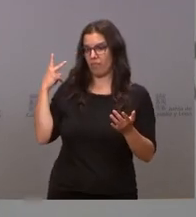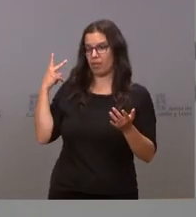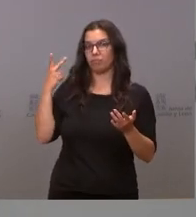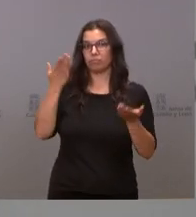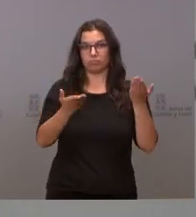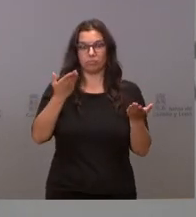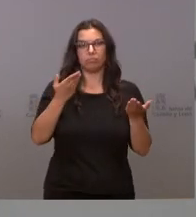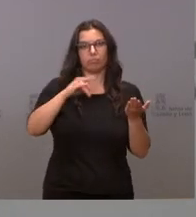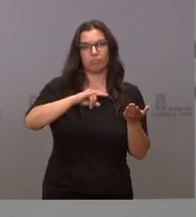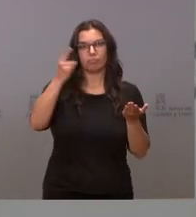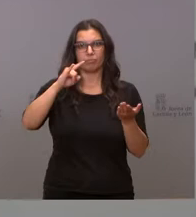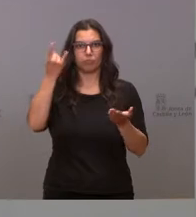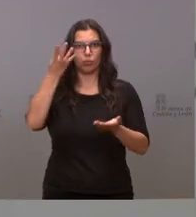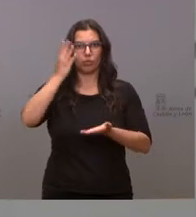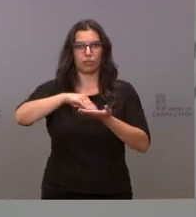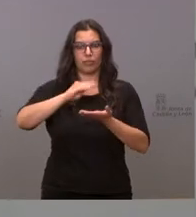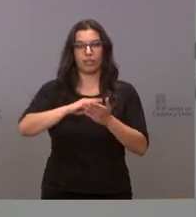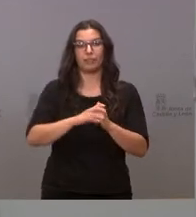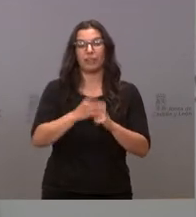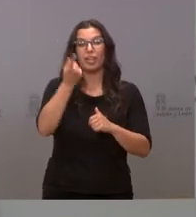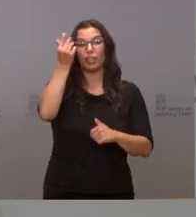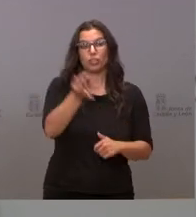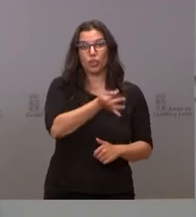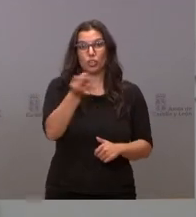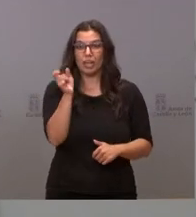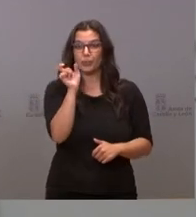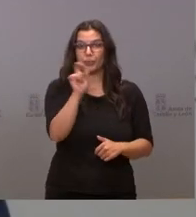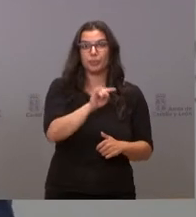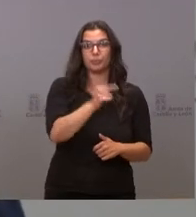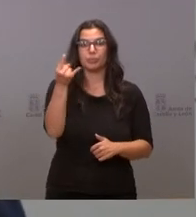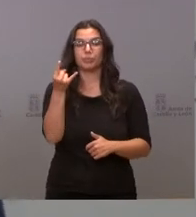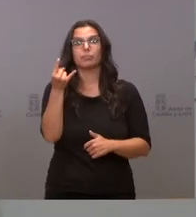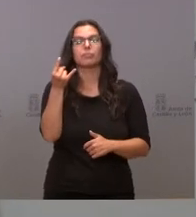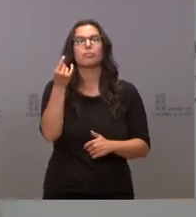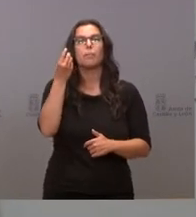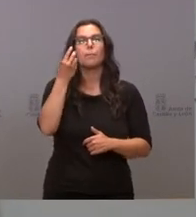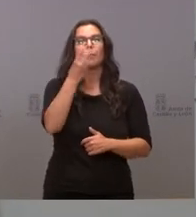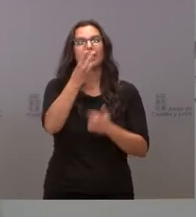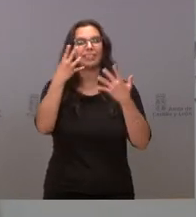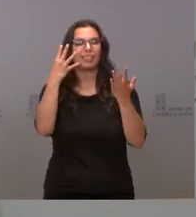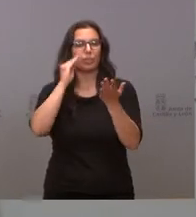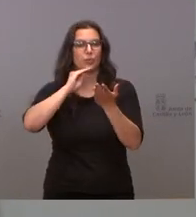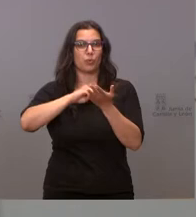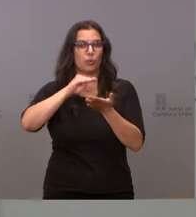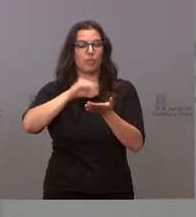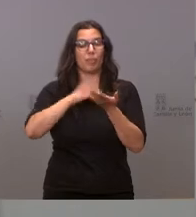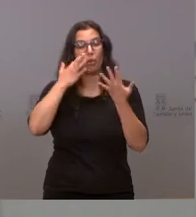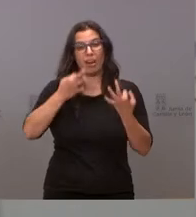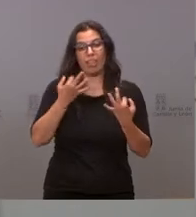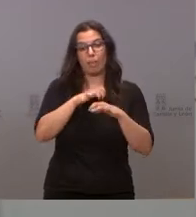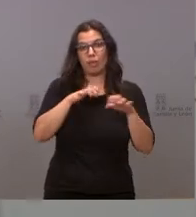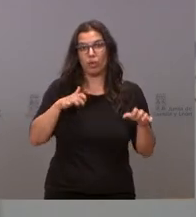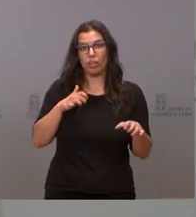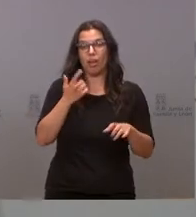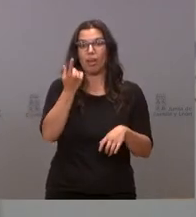se ha multiplicado por 29, pero es verdad que la mayoría de ese importe queda